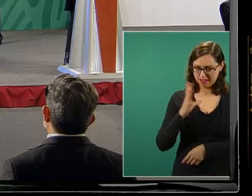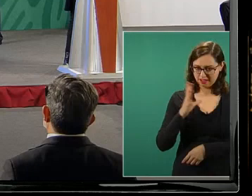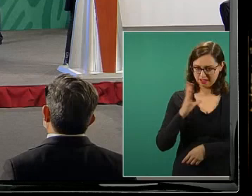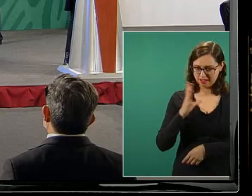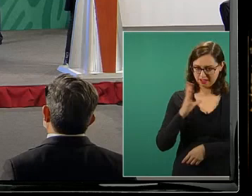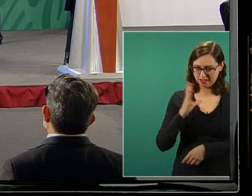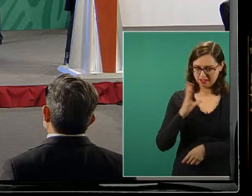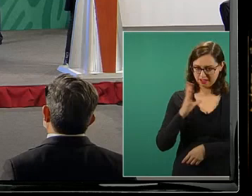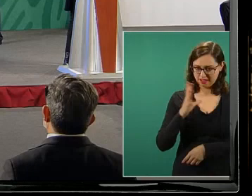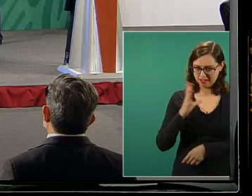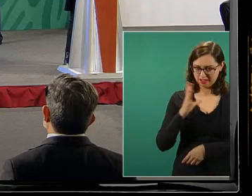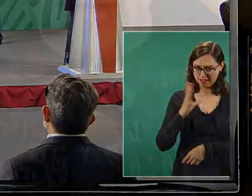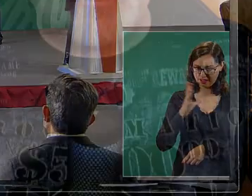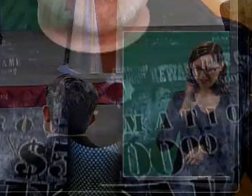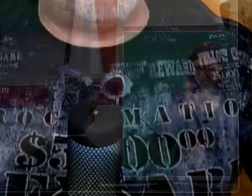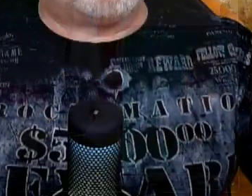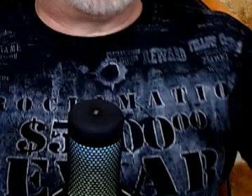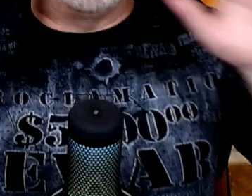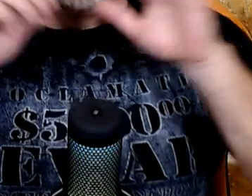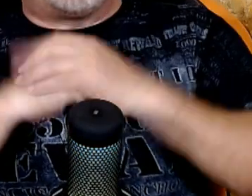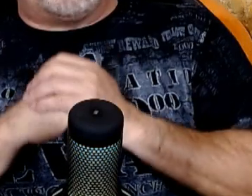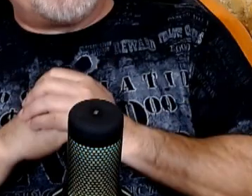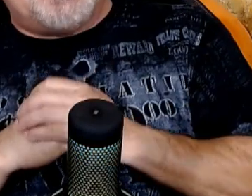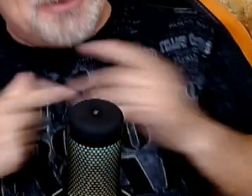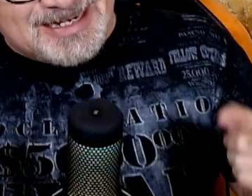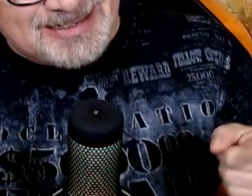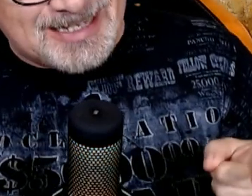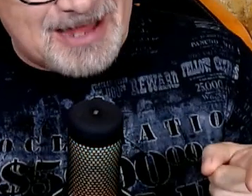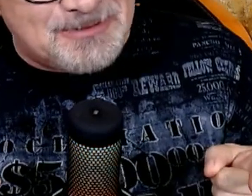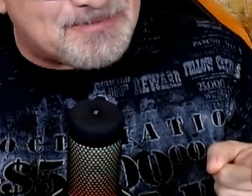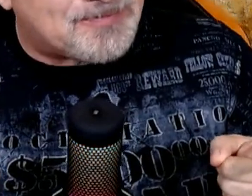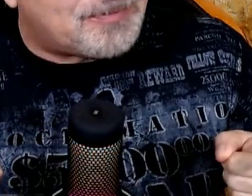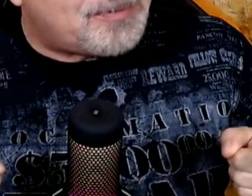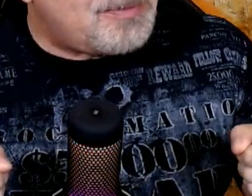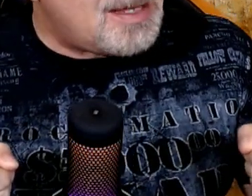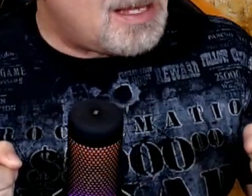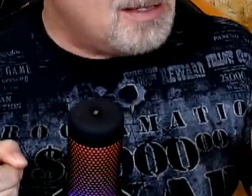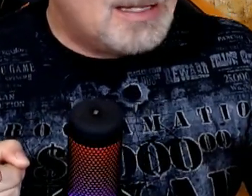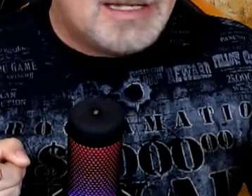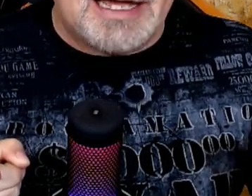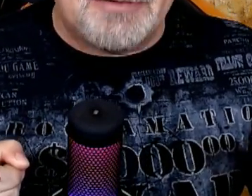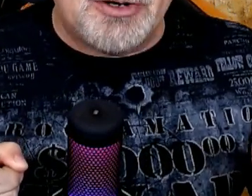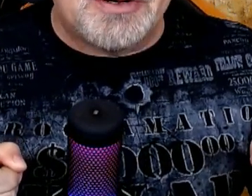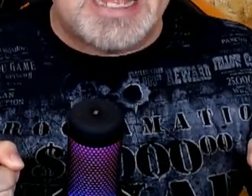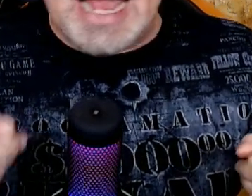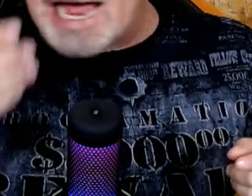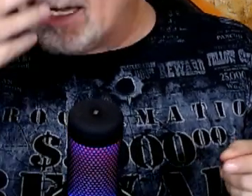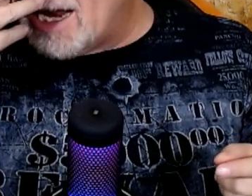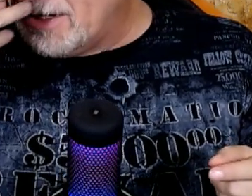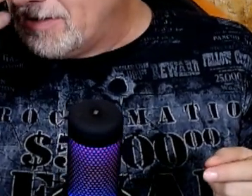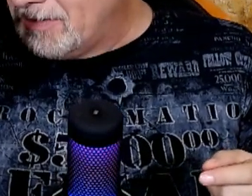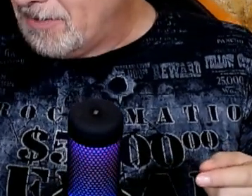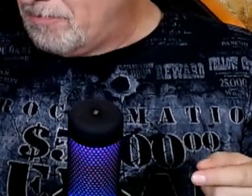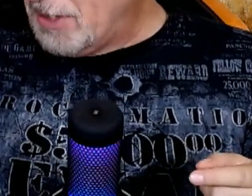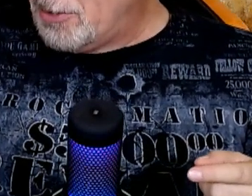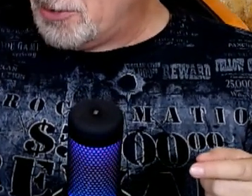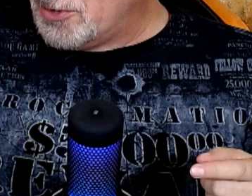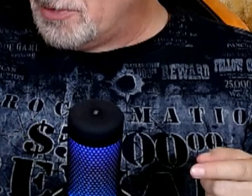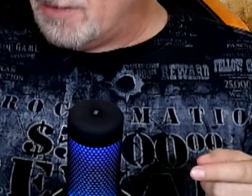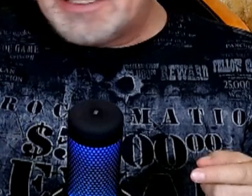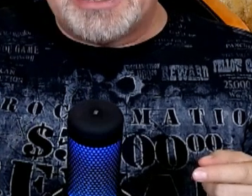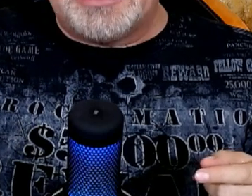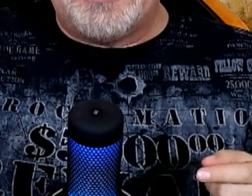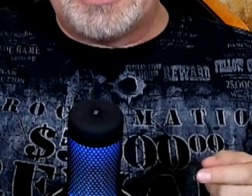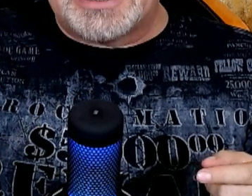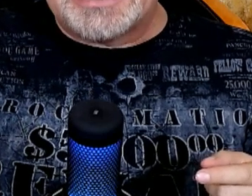es también es una lavandería pues amigo de conexión quede usted muy bien enterado ya vio al gran pinocho